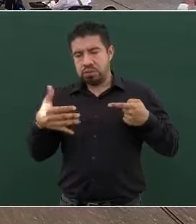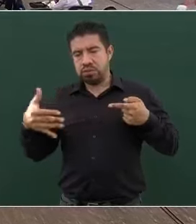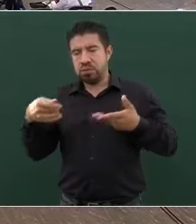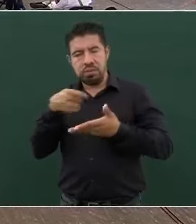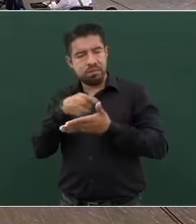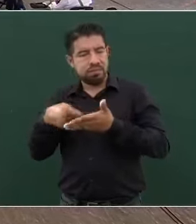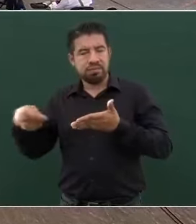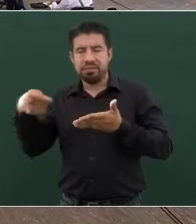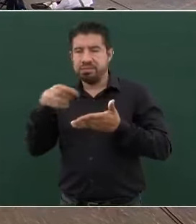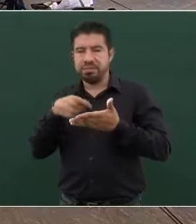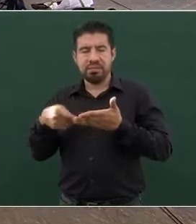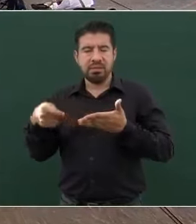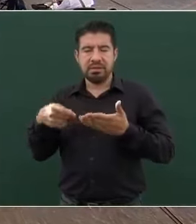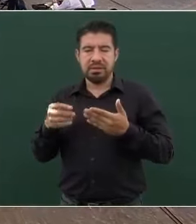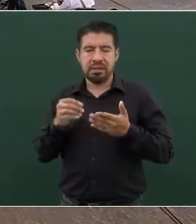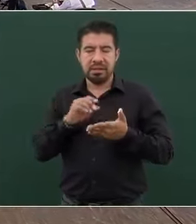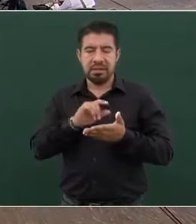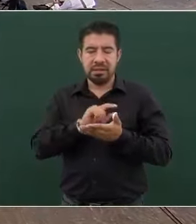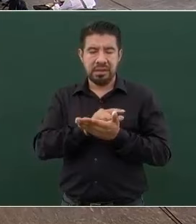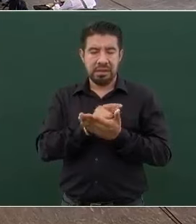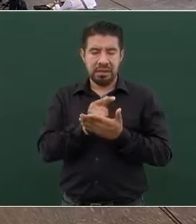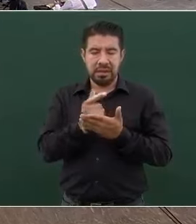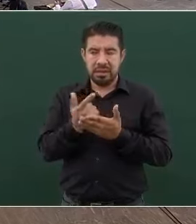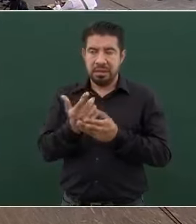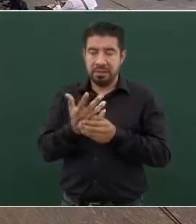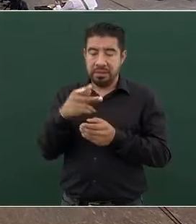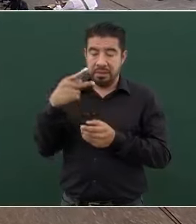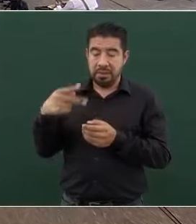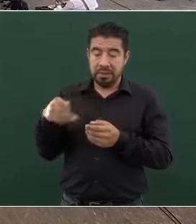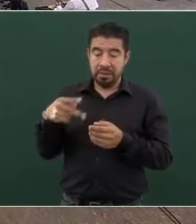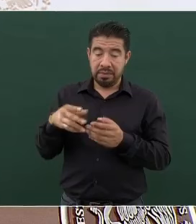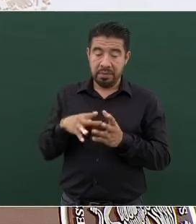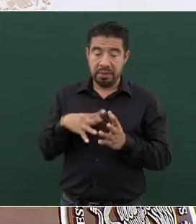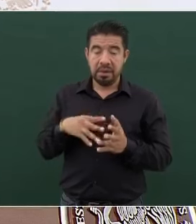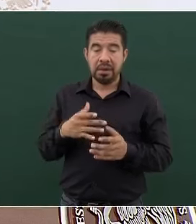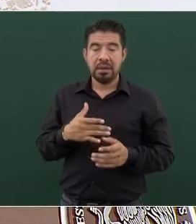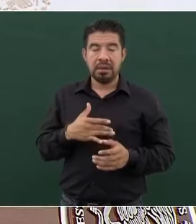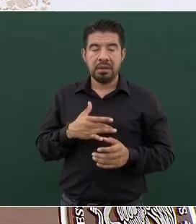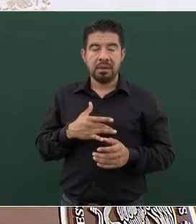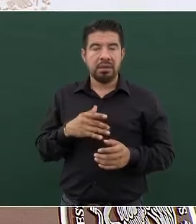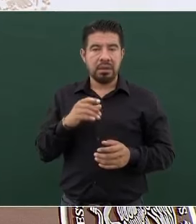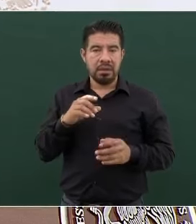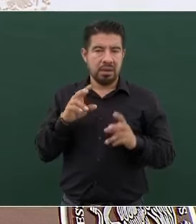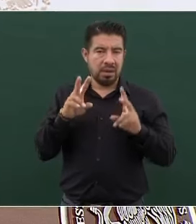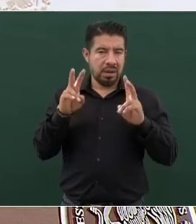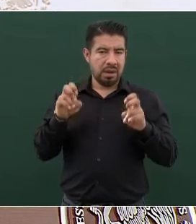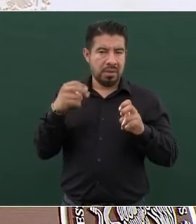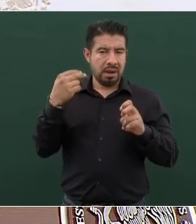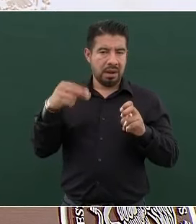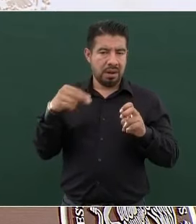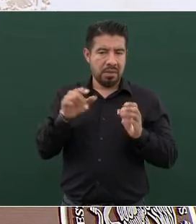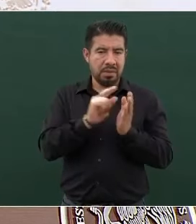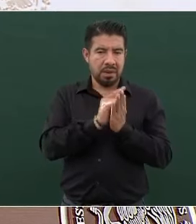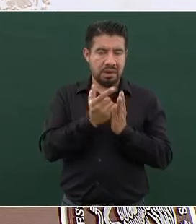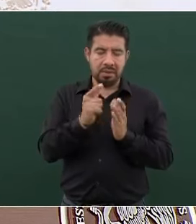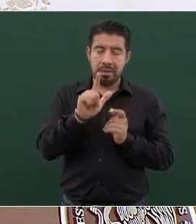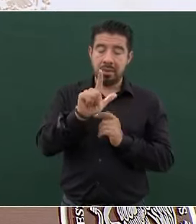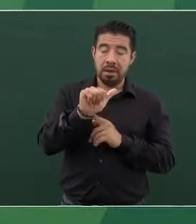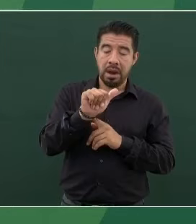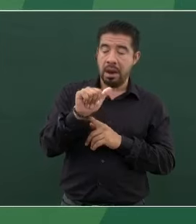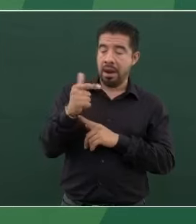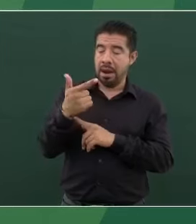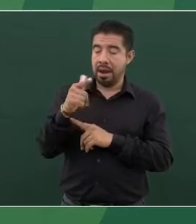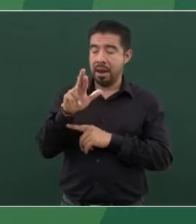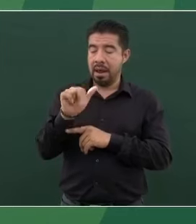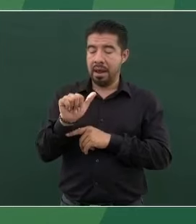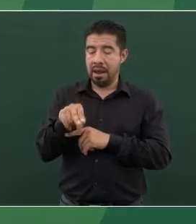Tiene, entre otros libros, uno que me acuerdo que se llama La Gran Tentación, que habla